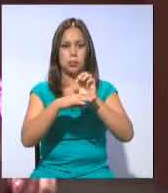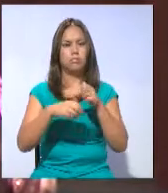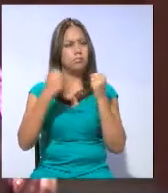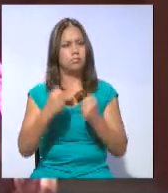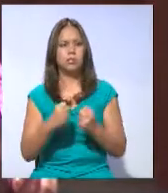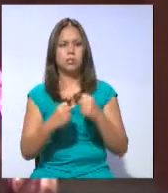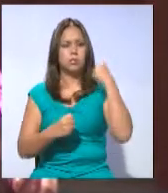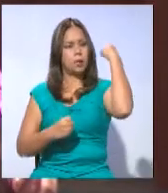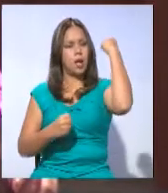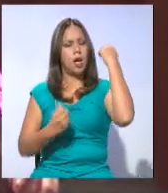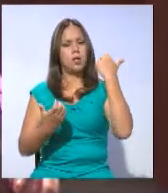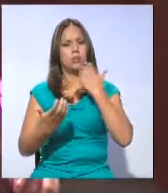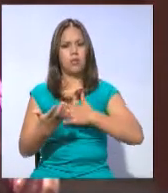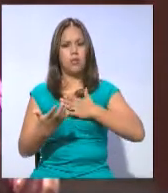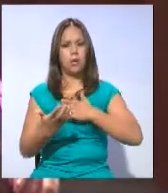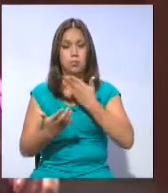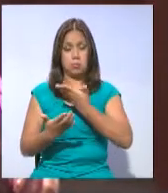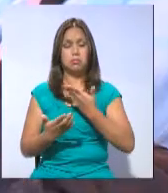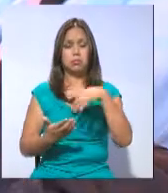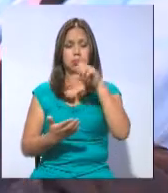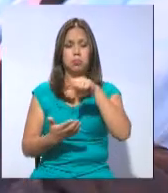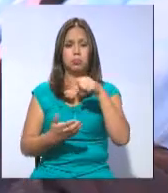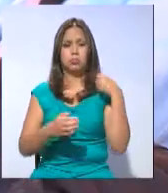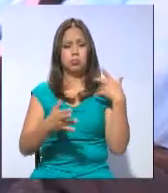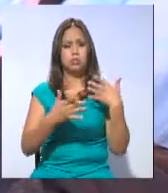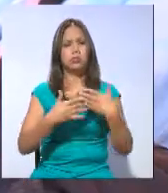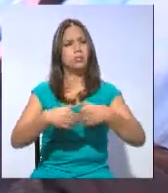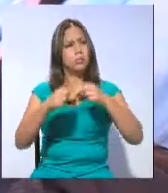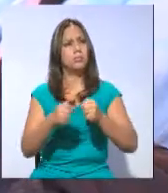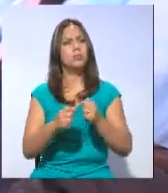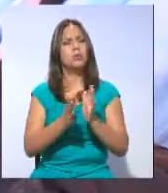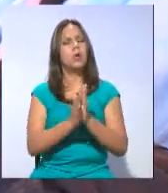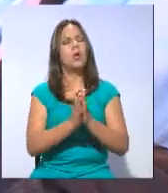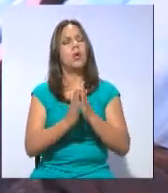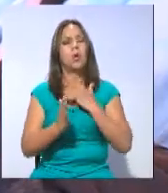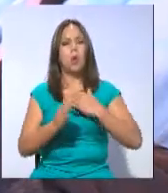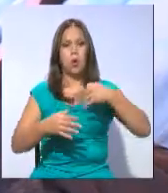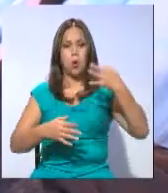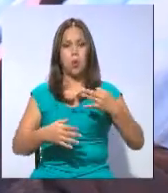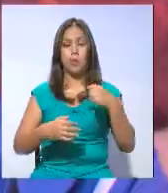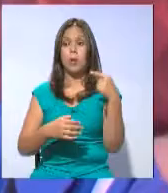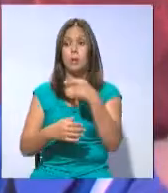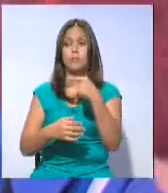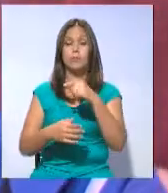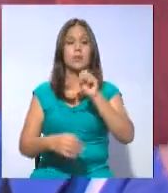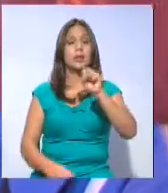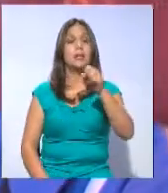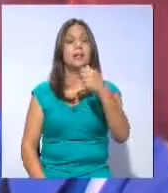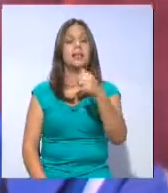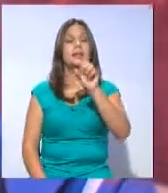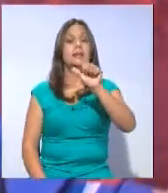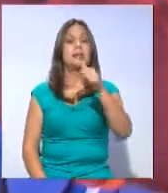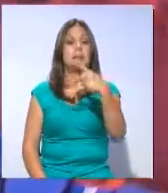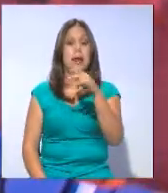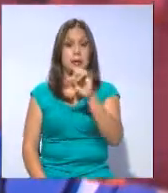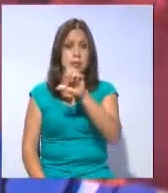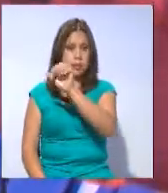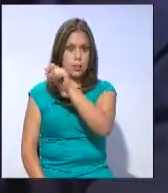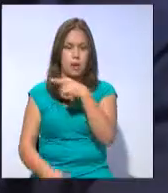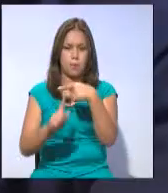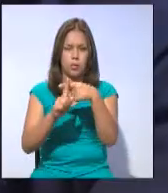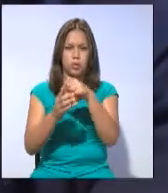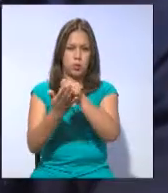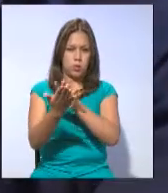derechos, exigiendo que se cumplan. De su lado, Albertina Calazacón, oriunda del pueblo Sáchila, destacó los beneficios del proyecto,